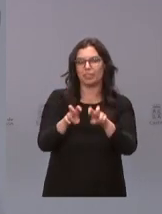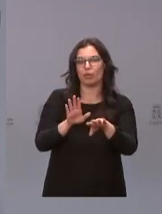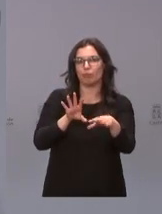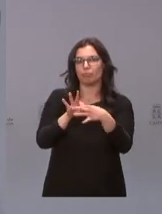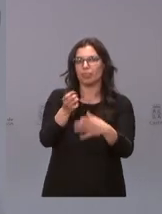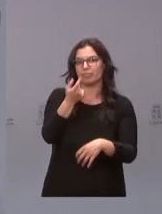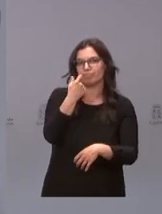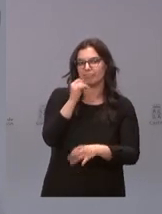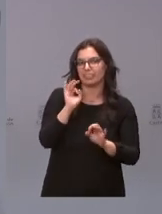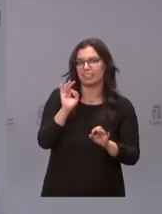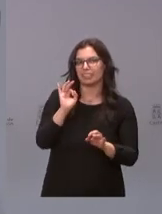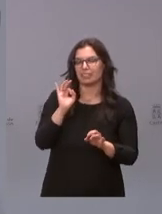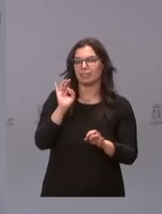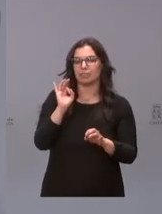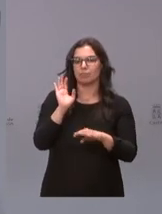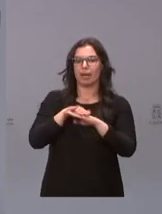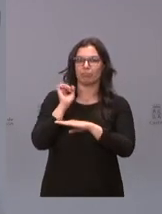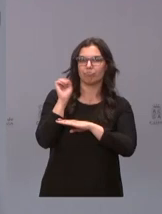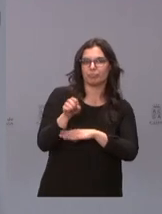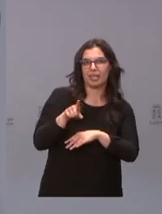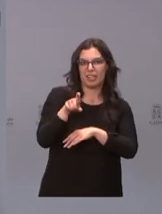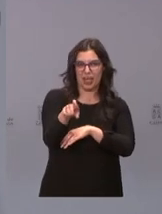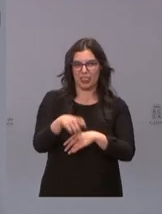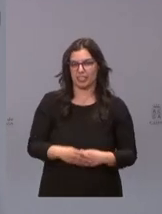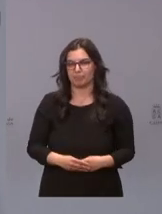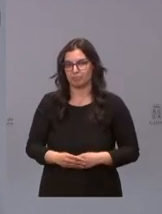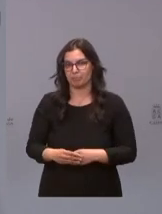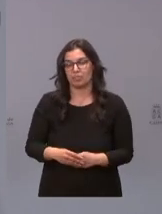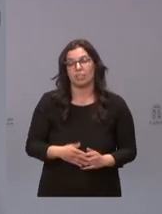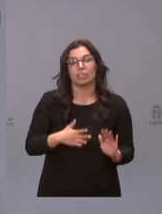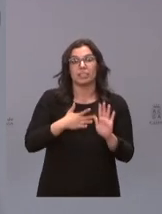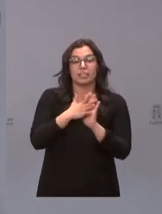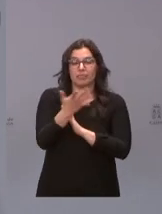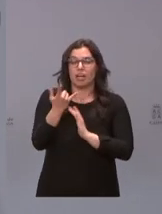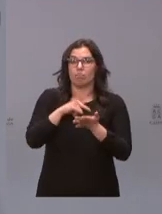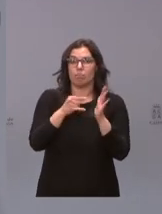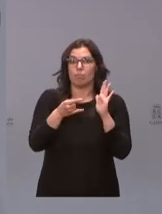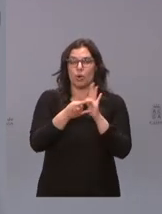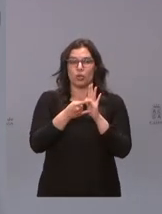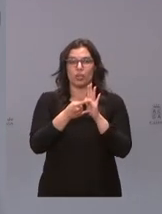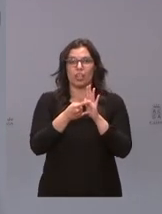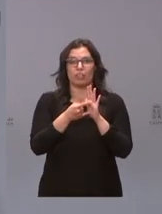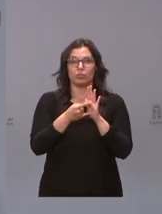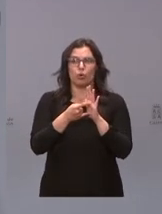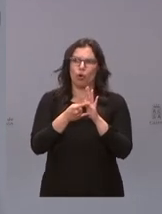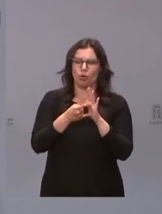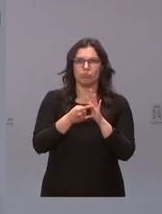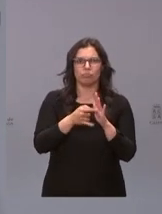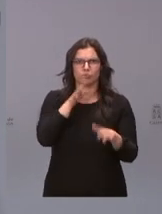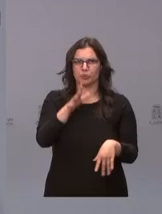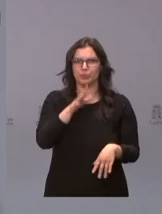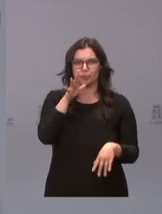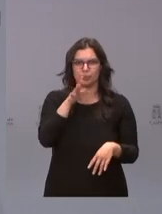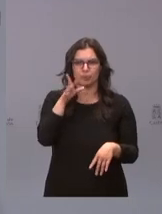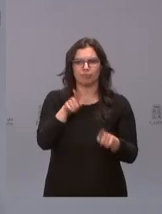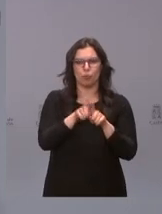que puedan vencer al cáncer estamos hablando por tanto de un proyecto súper ambicioso apostar por